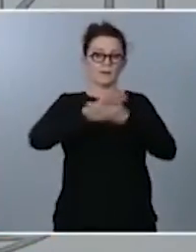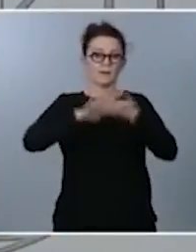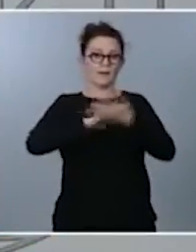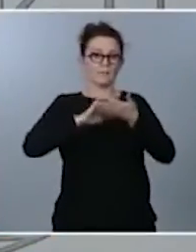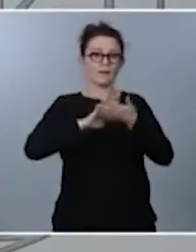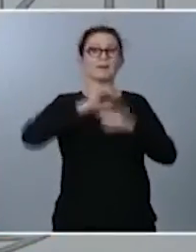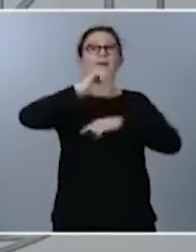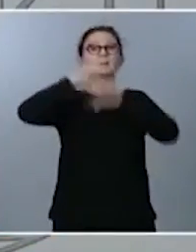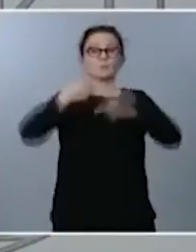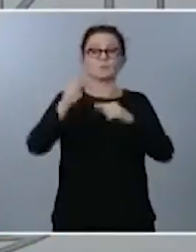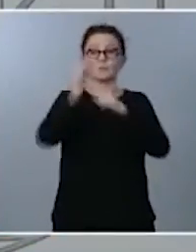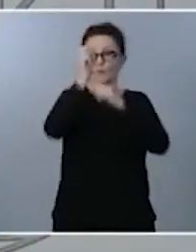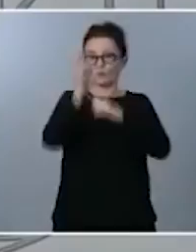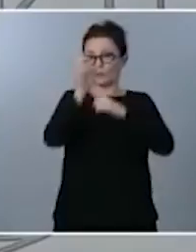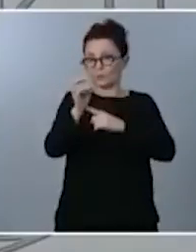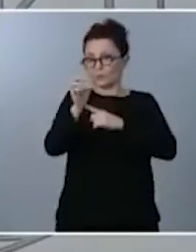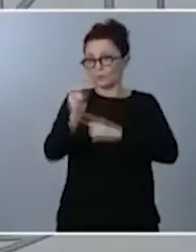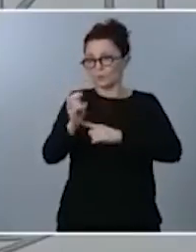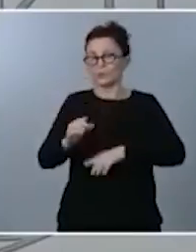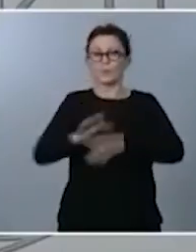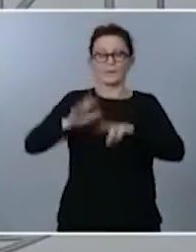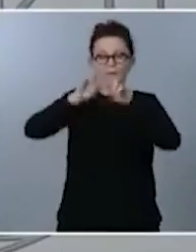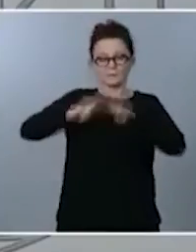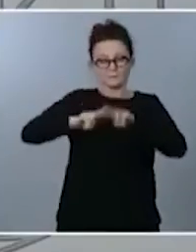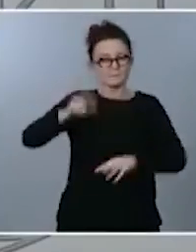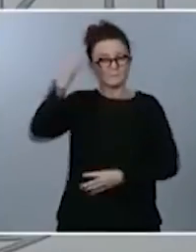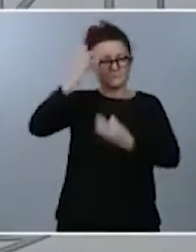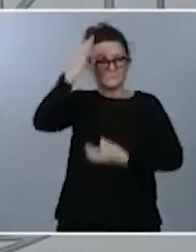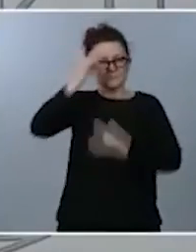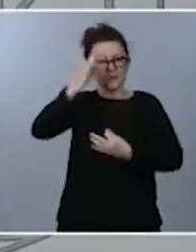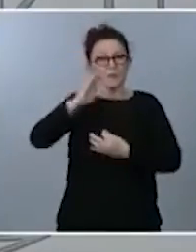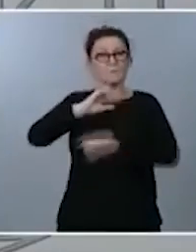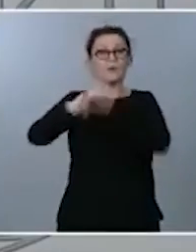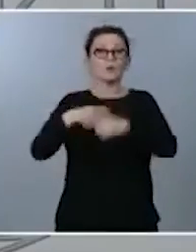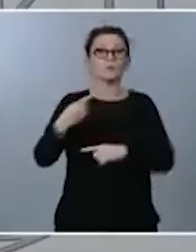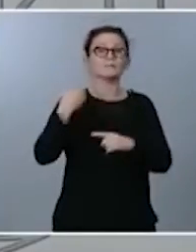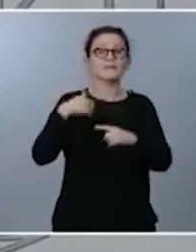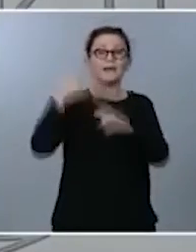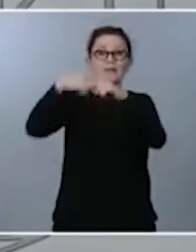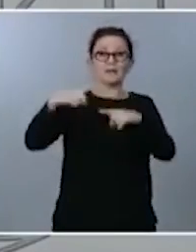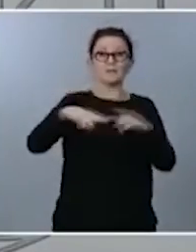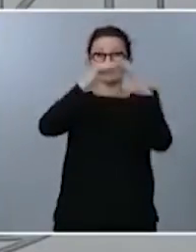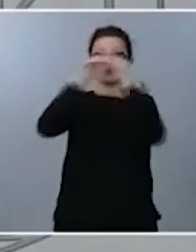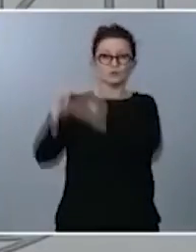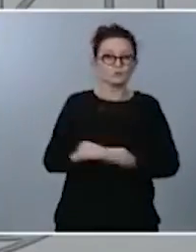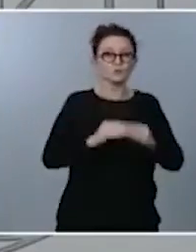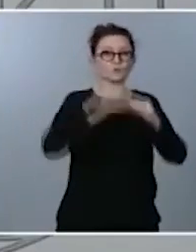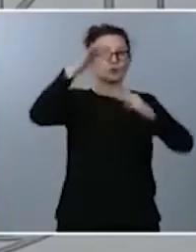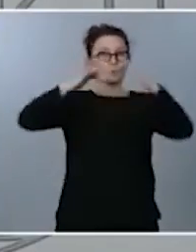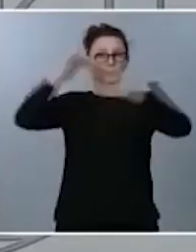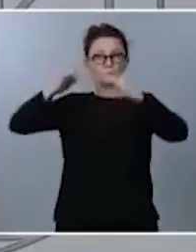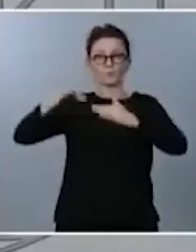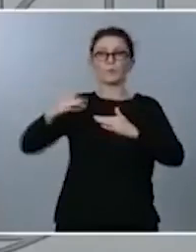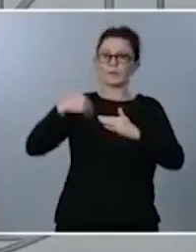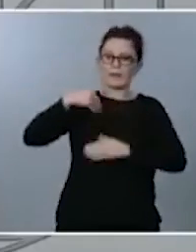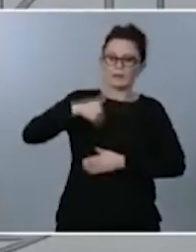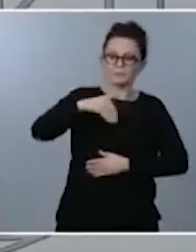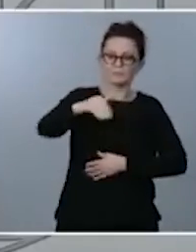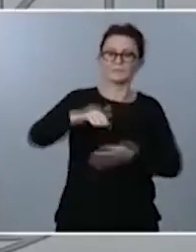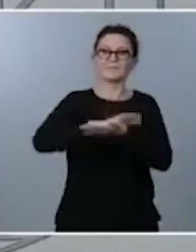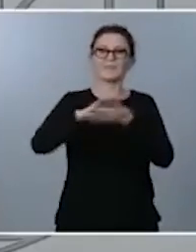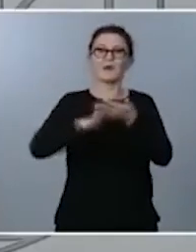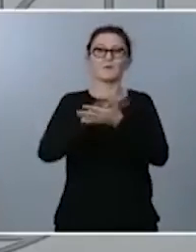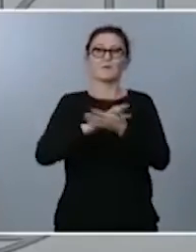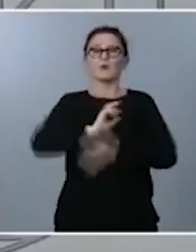y analizarlas en profundidad y cuando llegue los elementos de armonización ya llegarán y ya tendremos ocasión de poner otra cifra encima de la